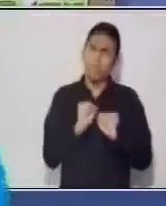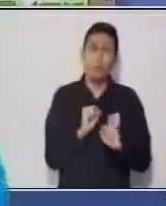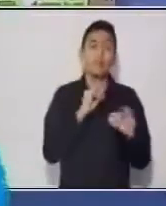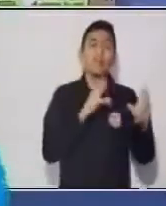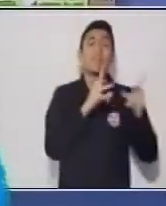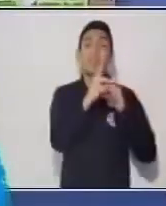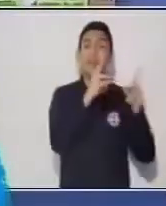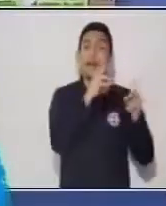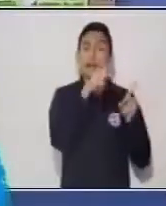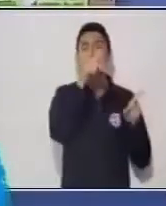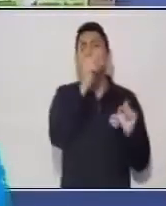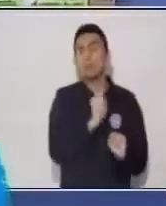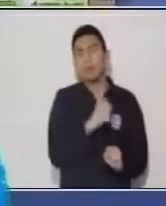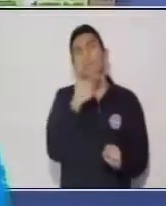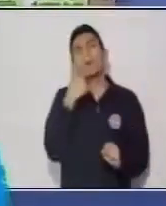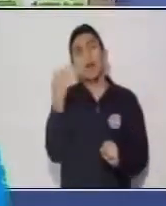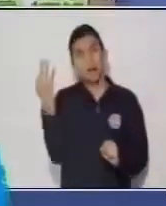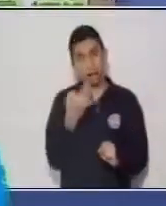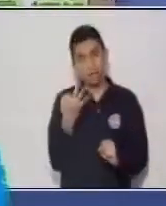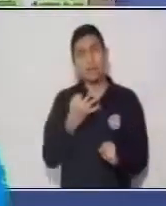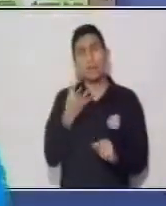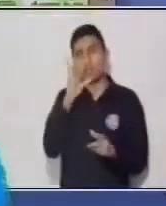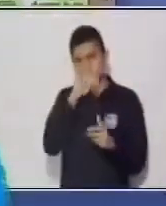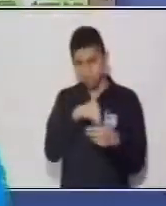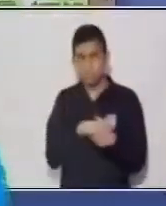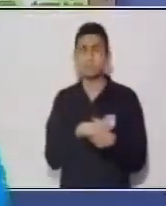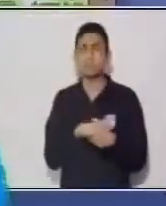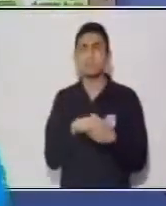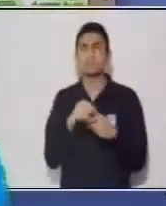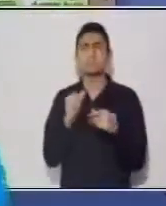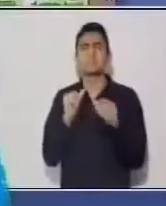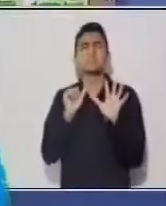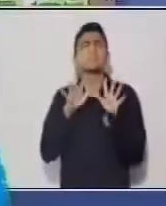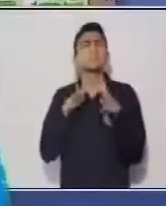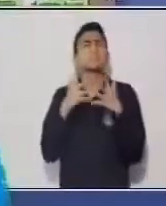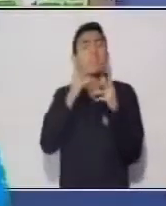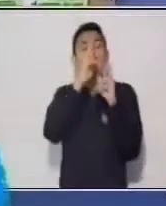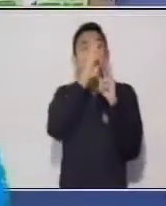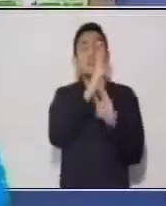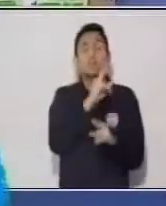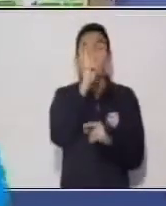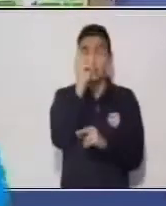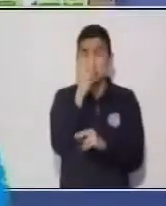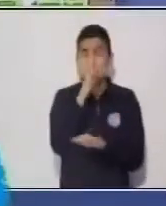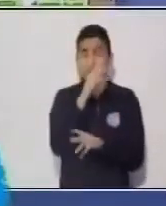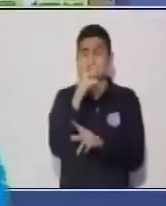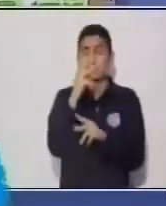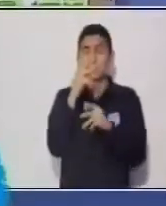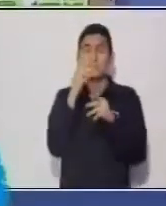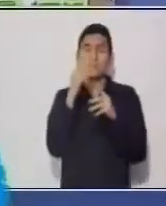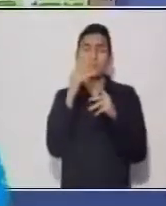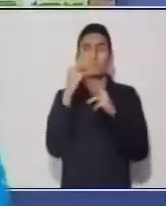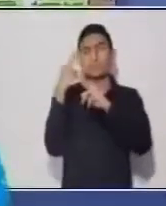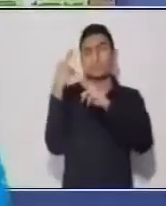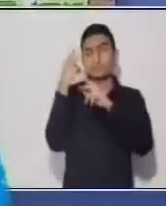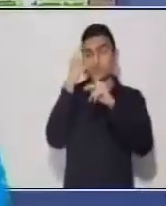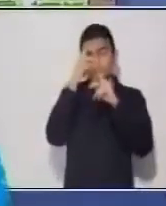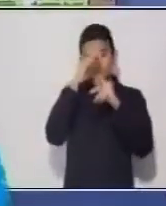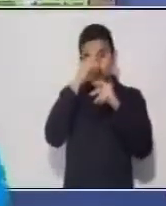donde se llegan acuerdos o consensos, a través del respeto y la tolerancia a los demás.